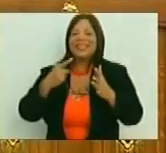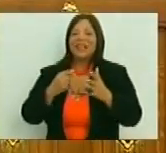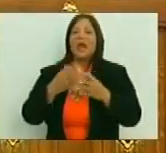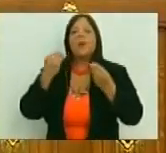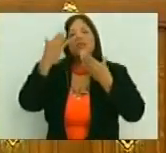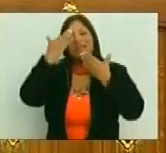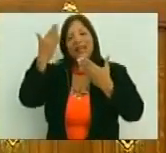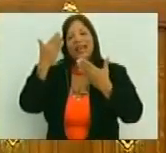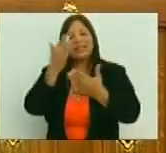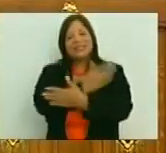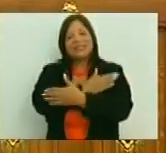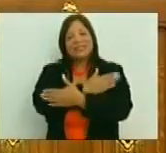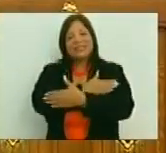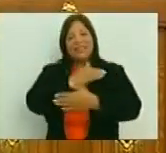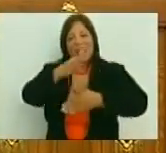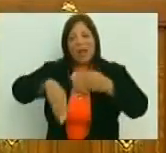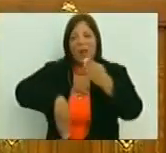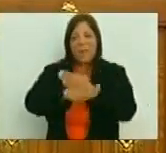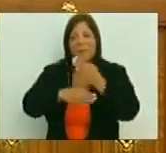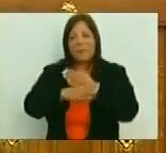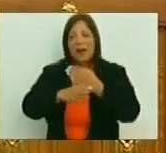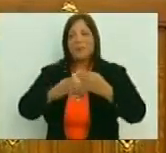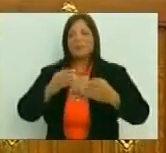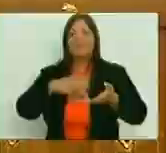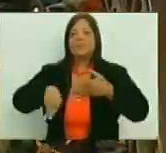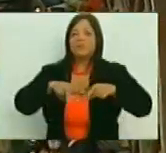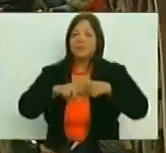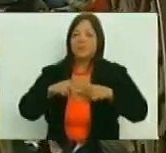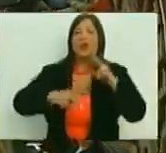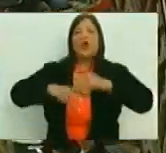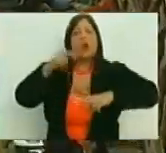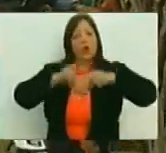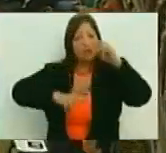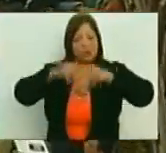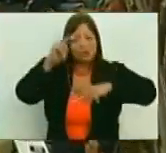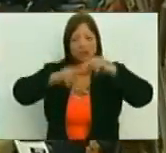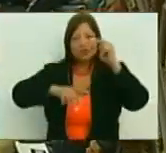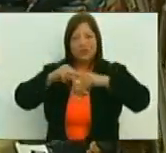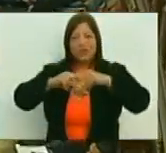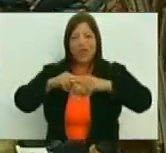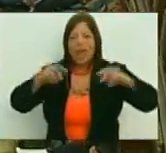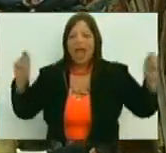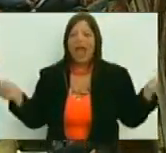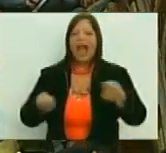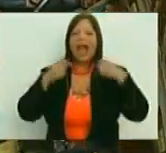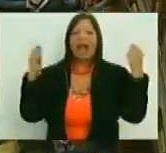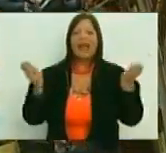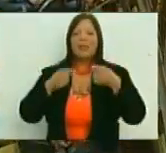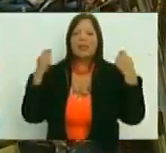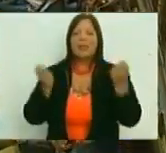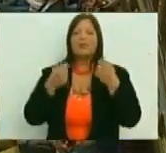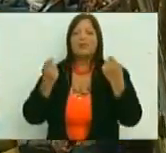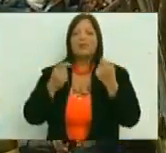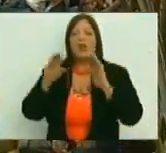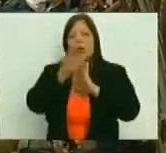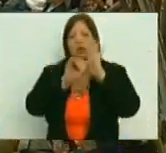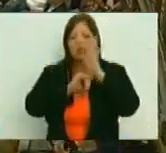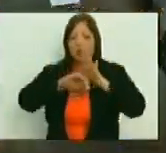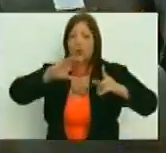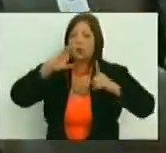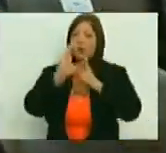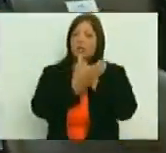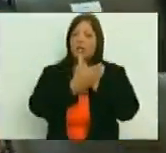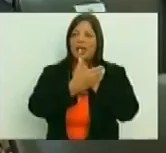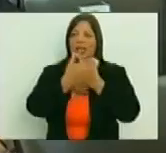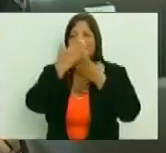muchas gracias camaradas y vamos a la a la construcción y al impulso de la constituyente